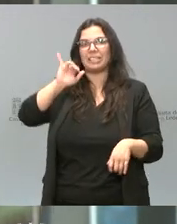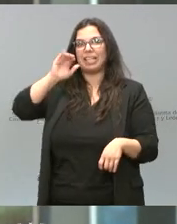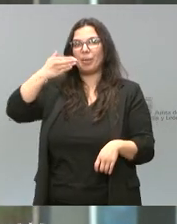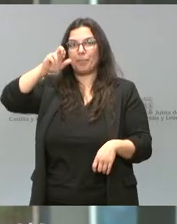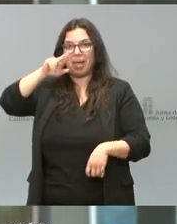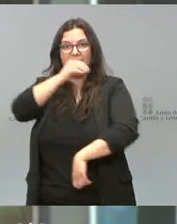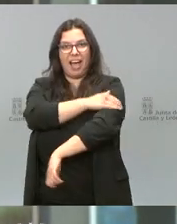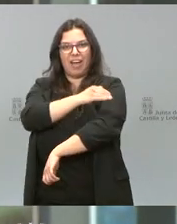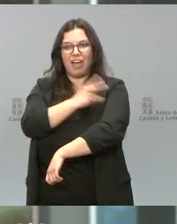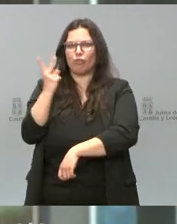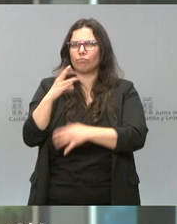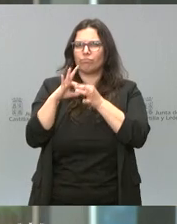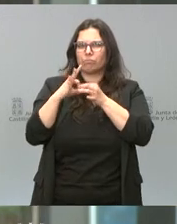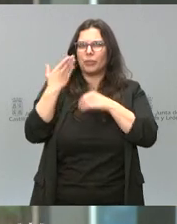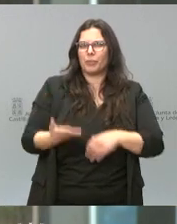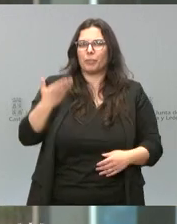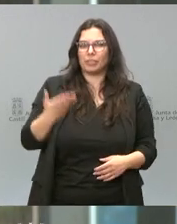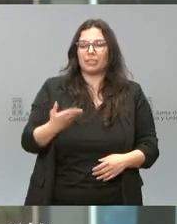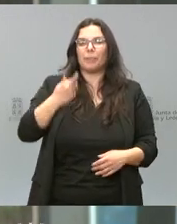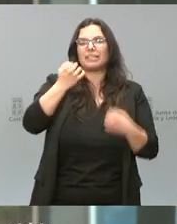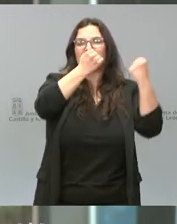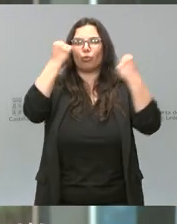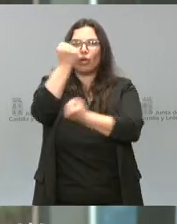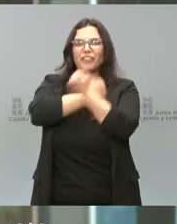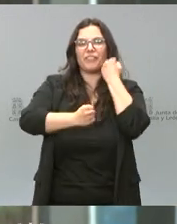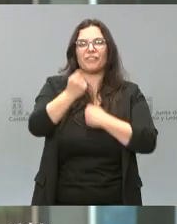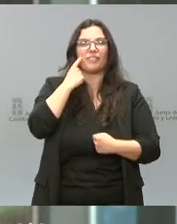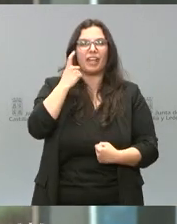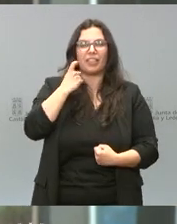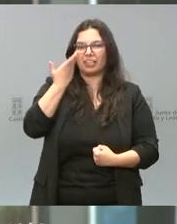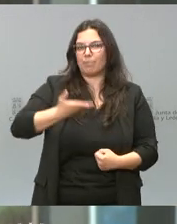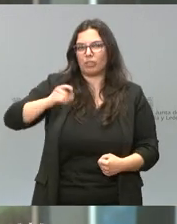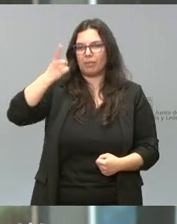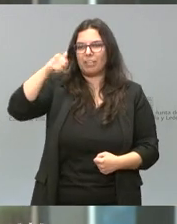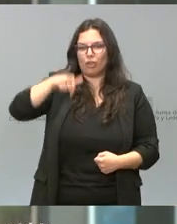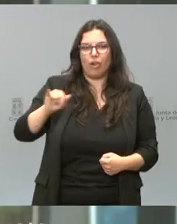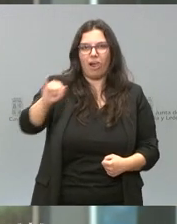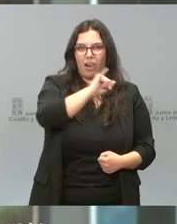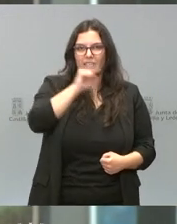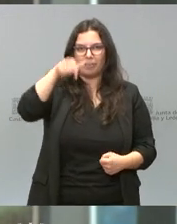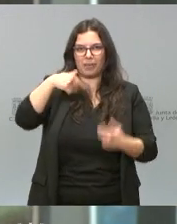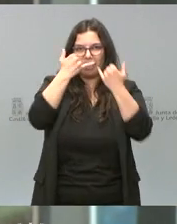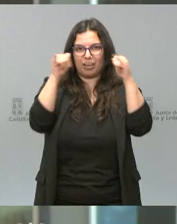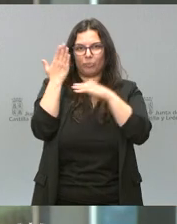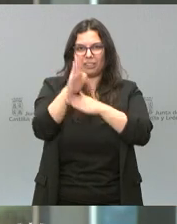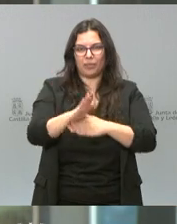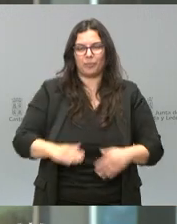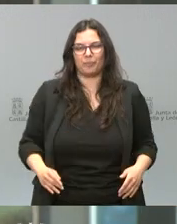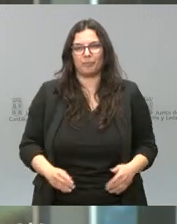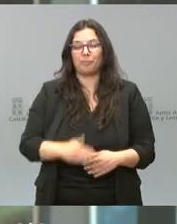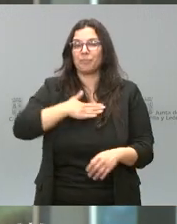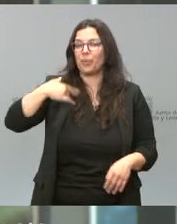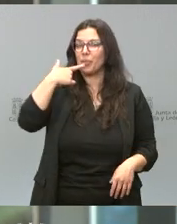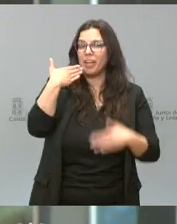crucial y con las principales instituciones financieras que hoy nos acompañáis en este acto de presentación. Quiero